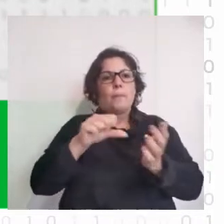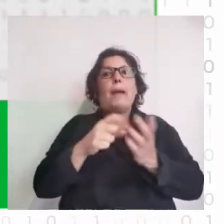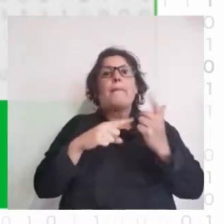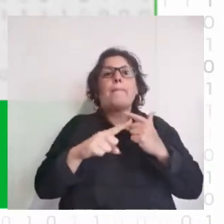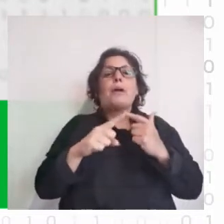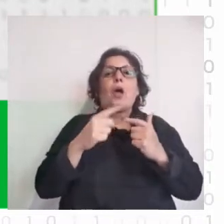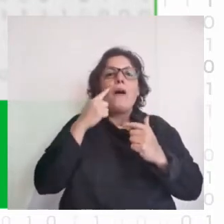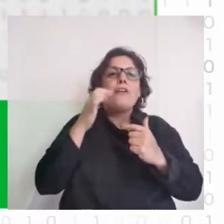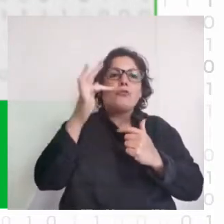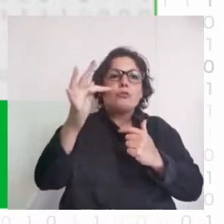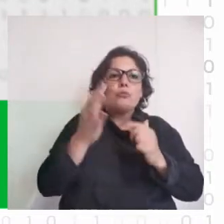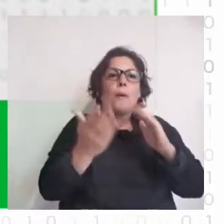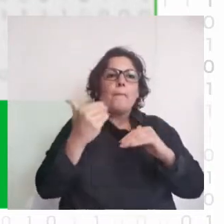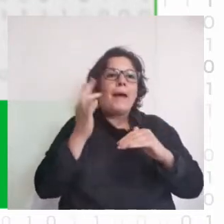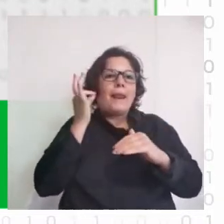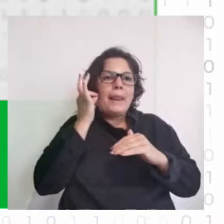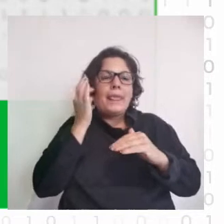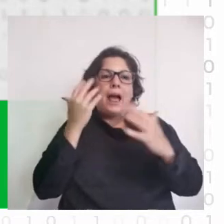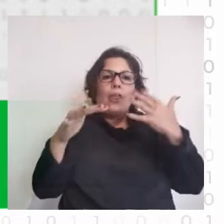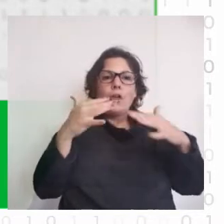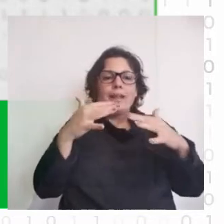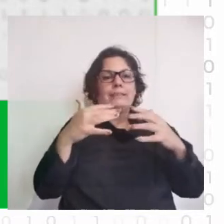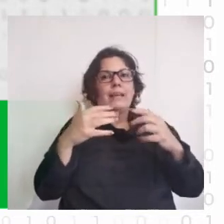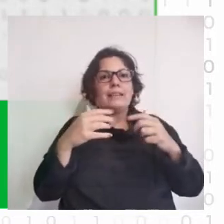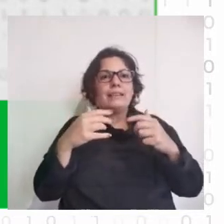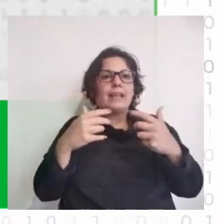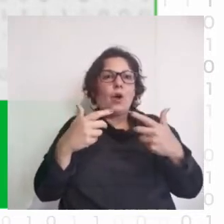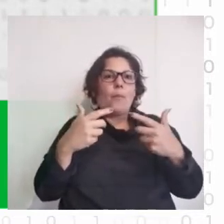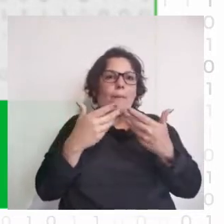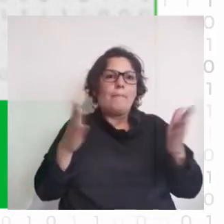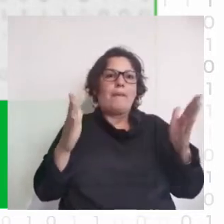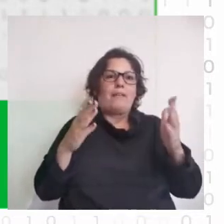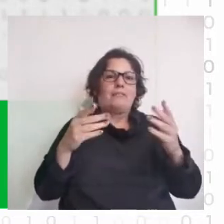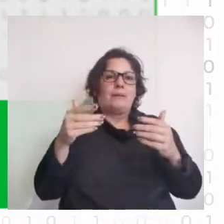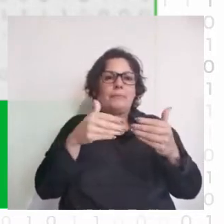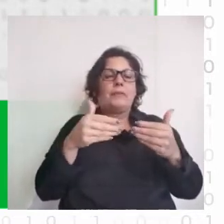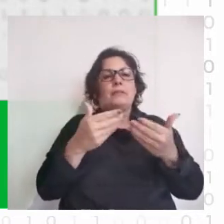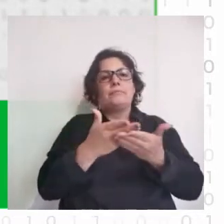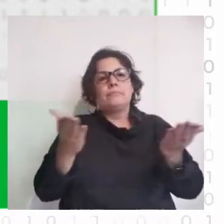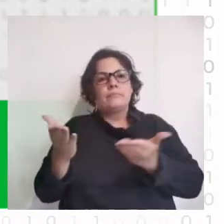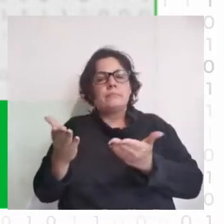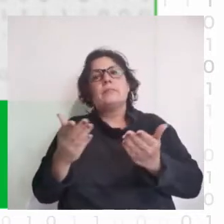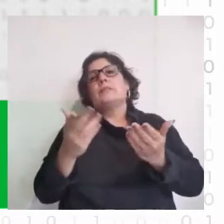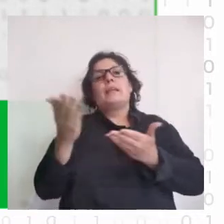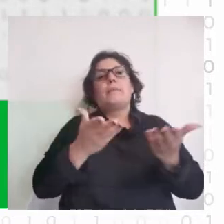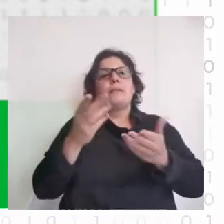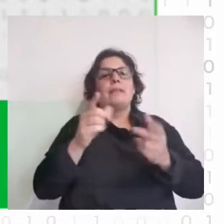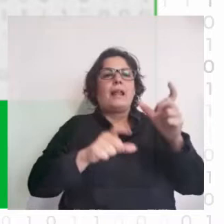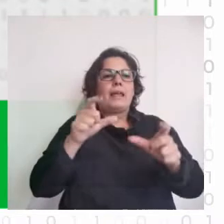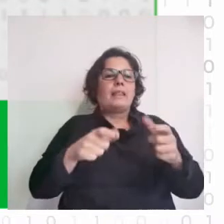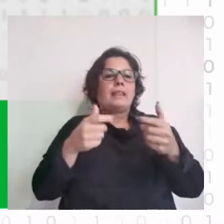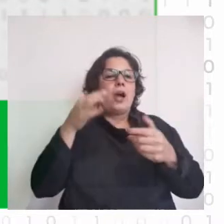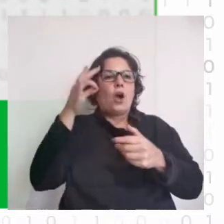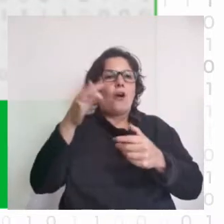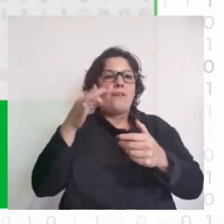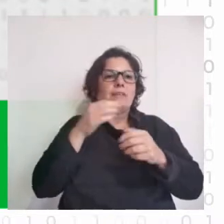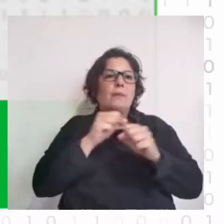adolescentes se sumen a este campo. Así que alentamos a todos a compartir el link y a invitar a más gente para que esta conferencia pueda llegar a